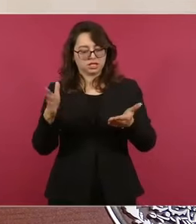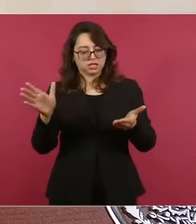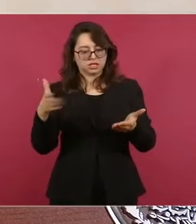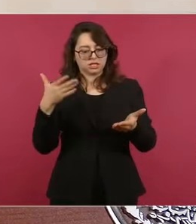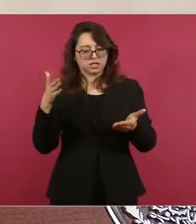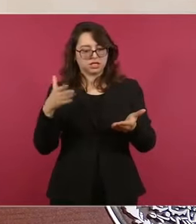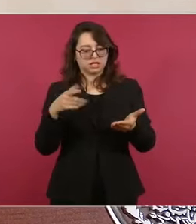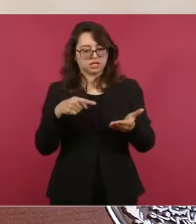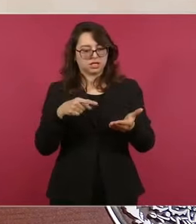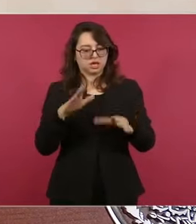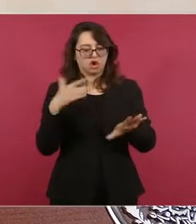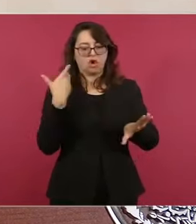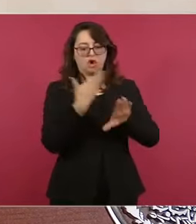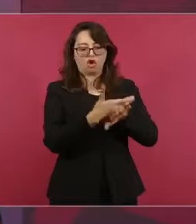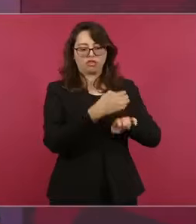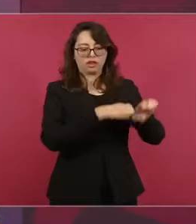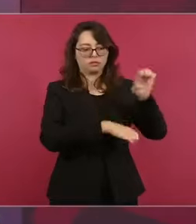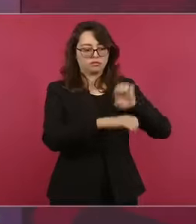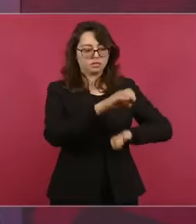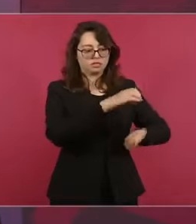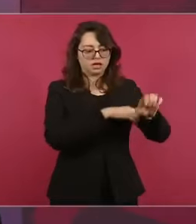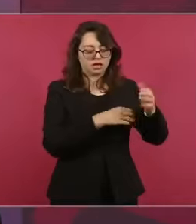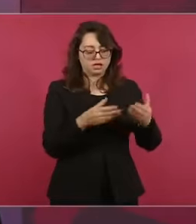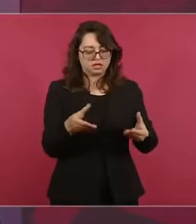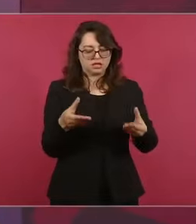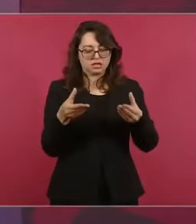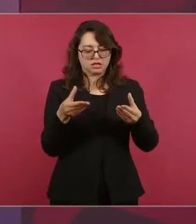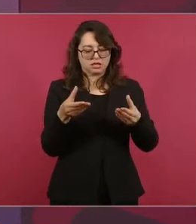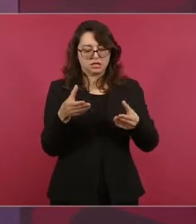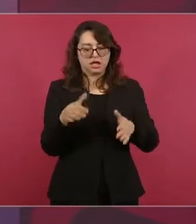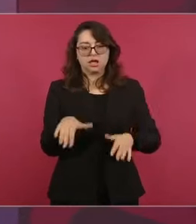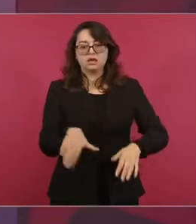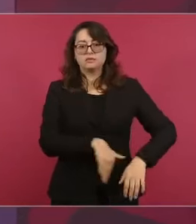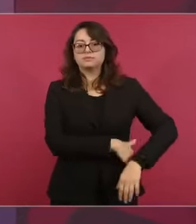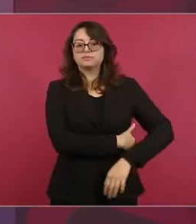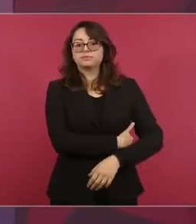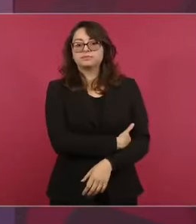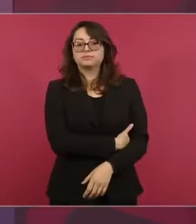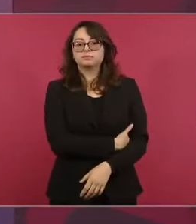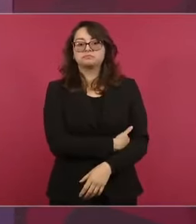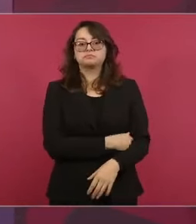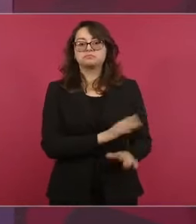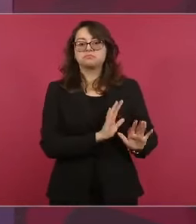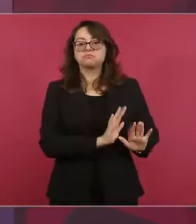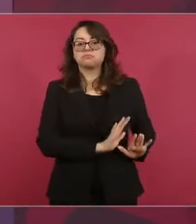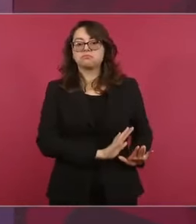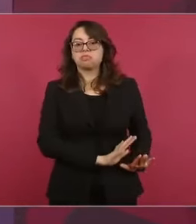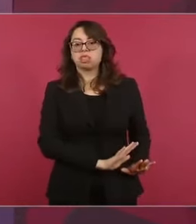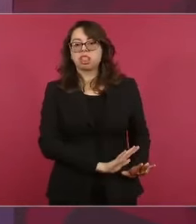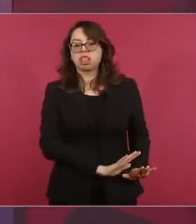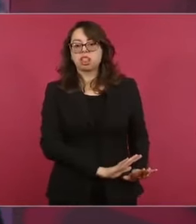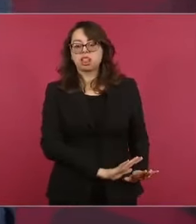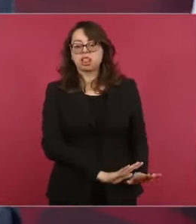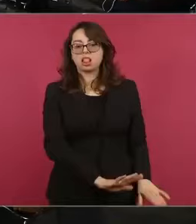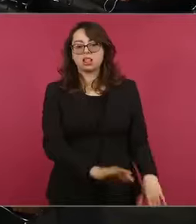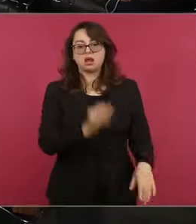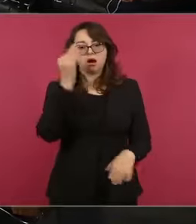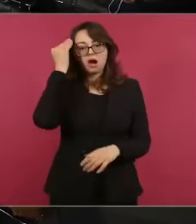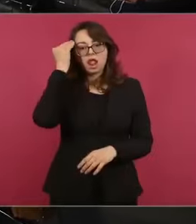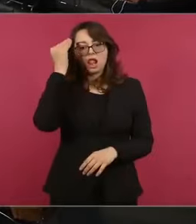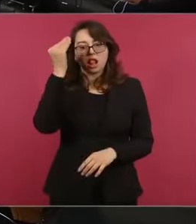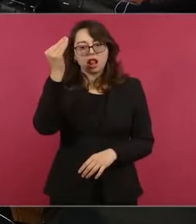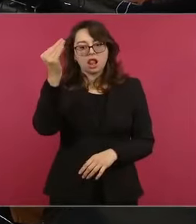Ese es el papel que juegan, pero es el colmo.